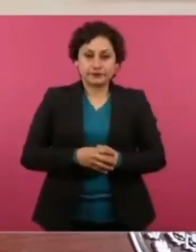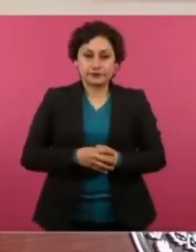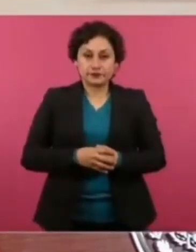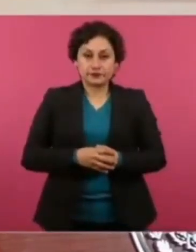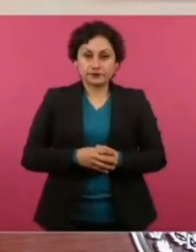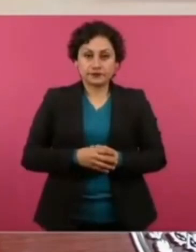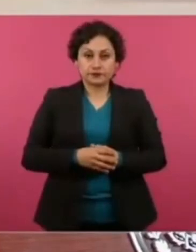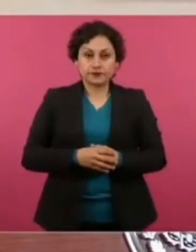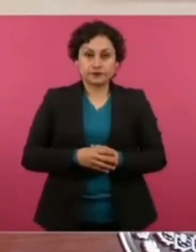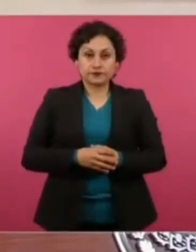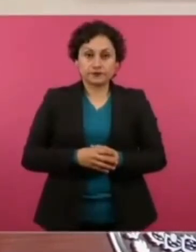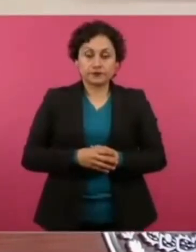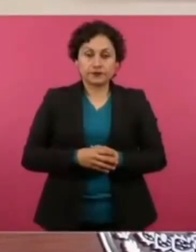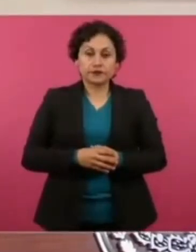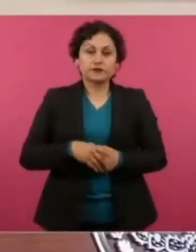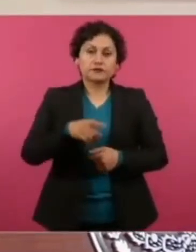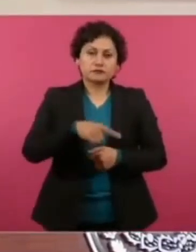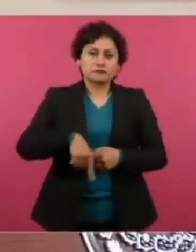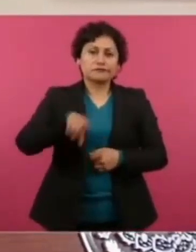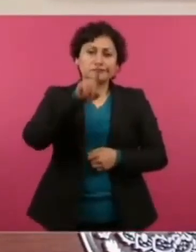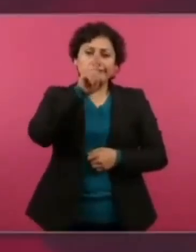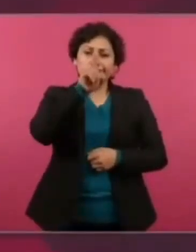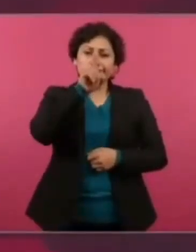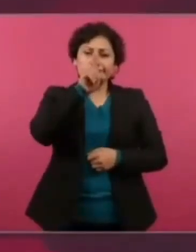Y callando también.